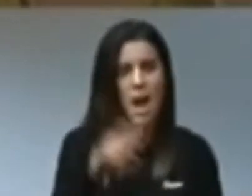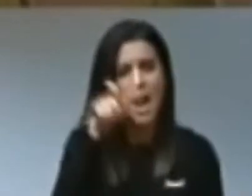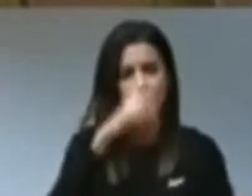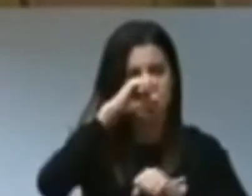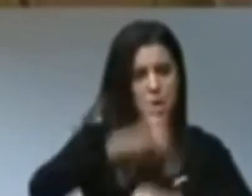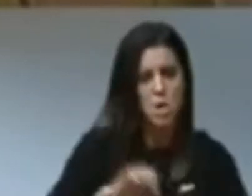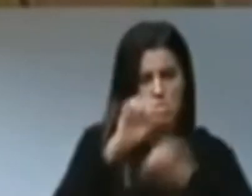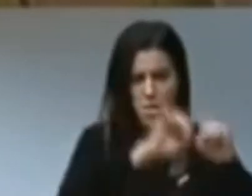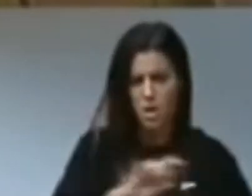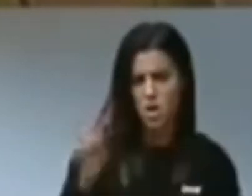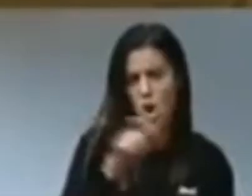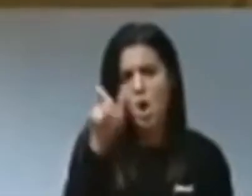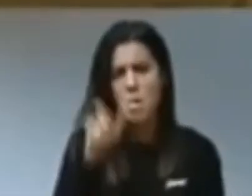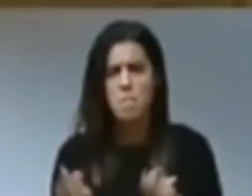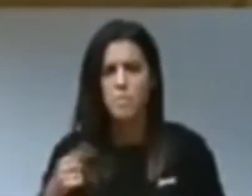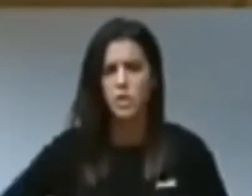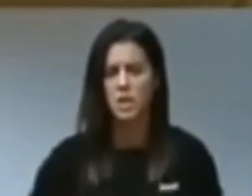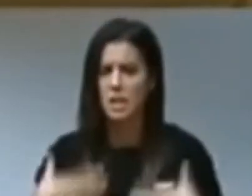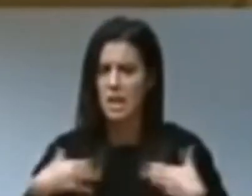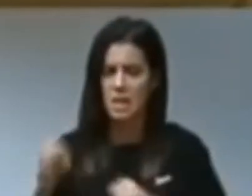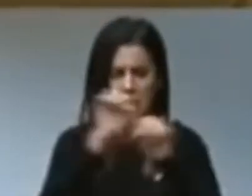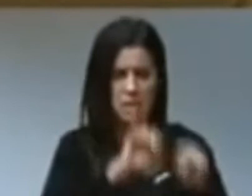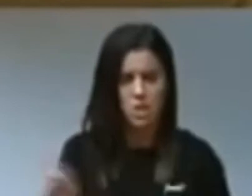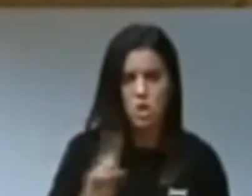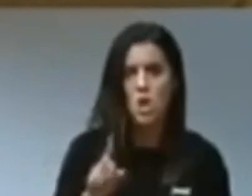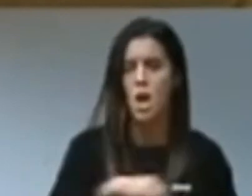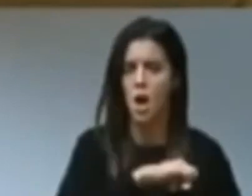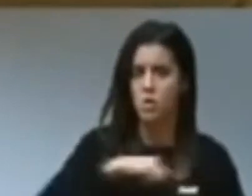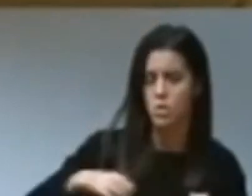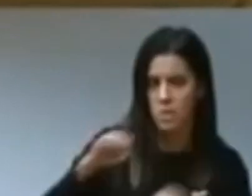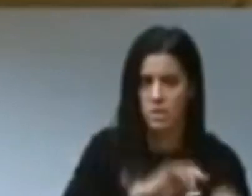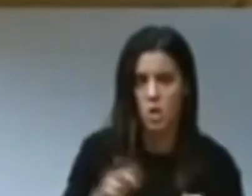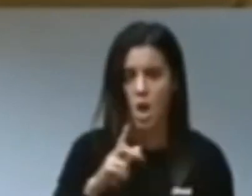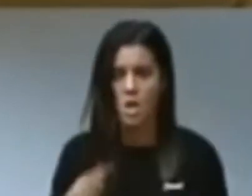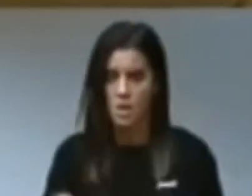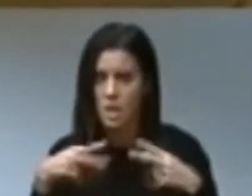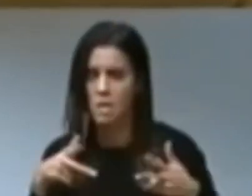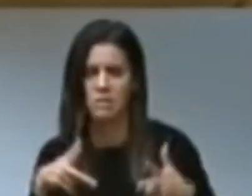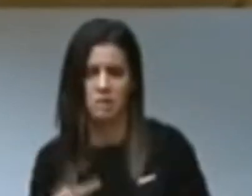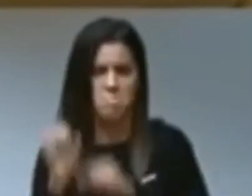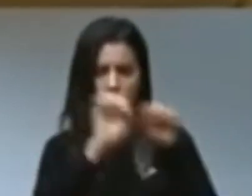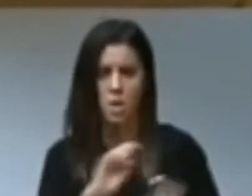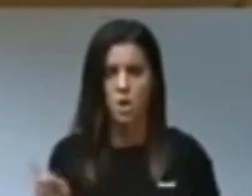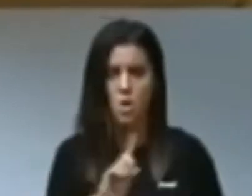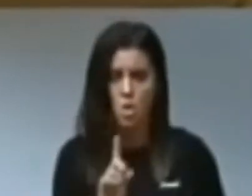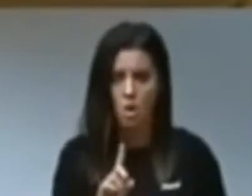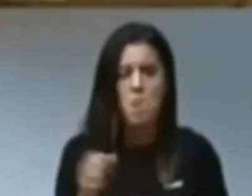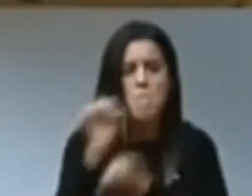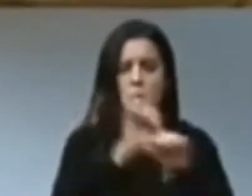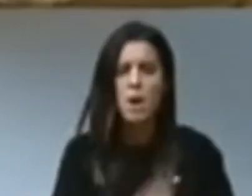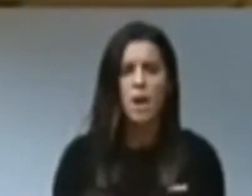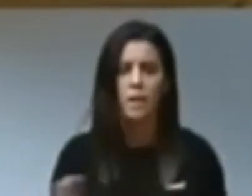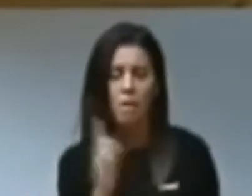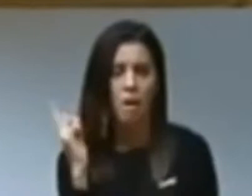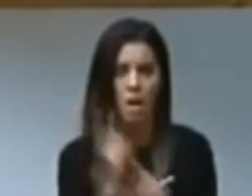No quiere proteger a los ancianos, no a los profesionales sanitarios, no a los autónomos, no a los hosteleros, no a los hoteleros, no,